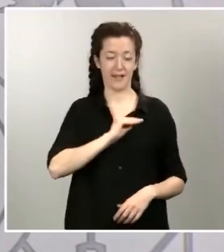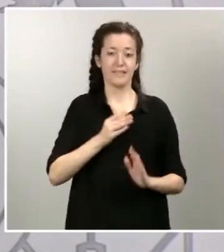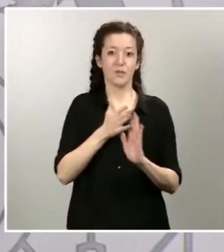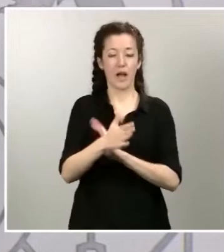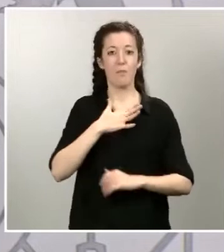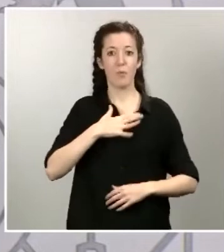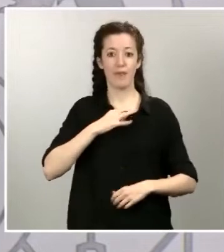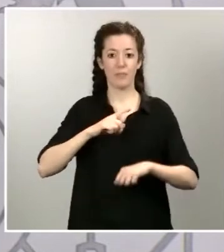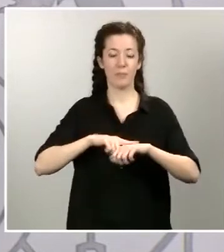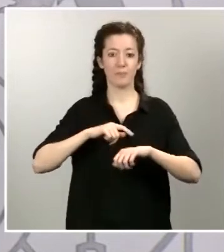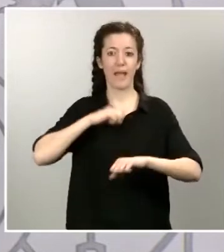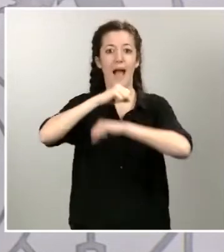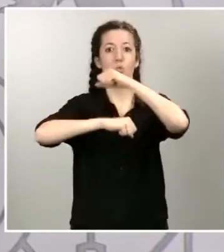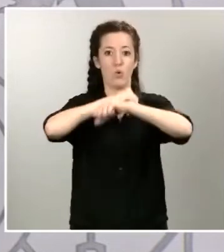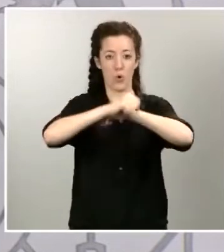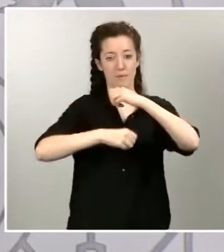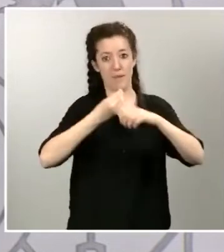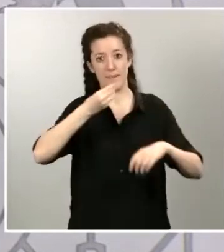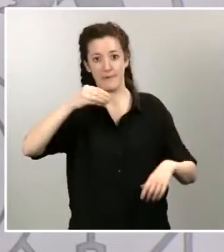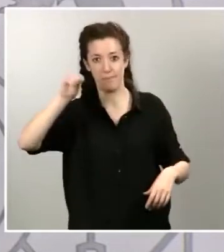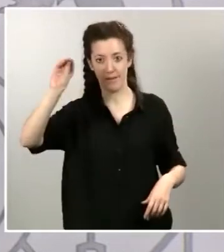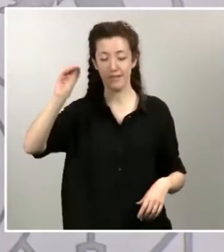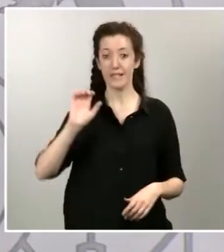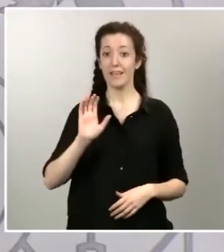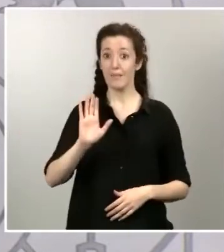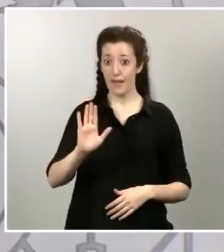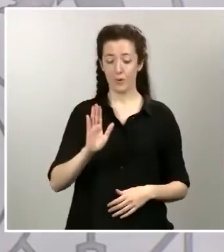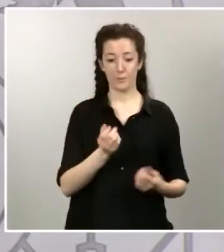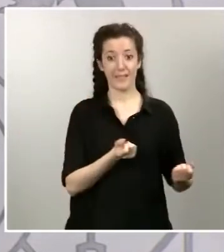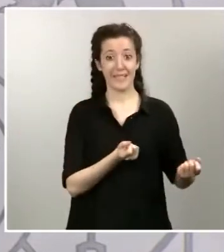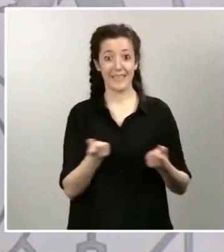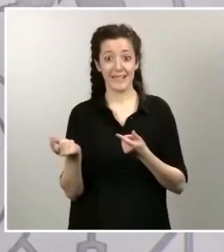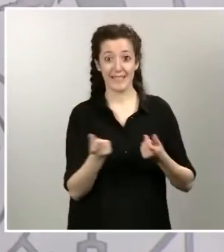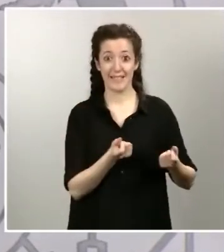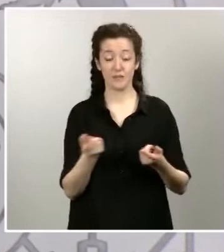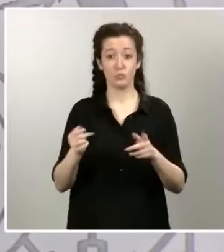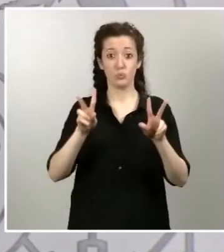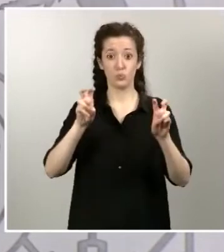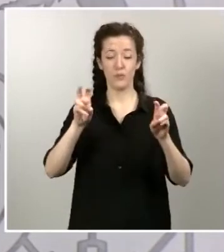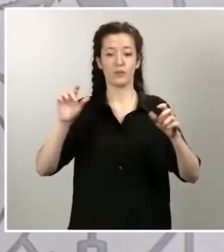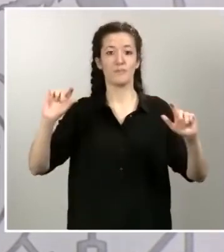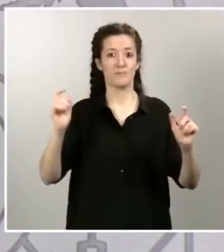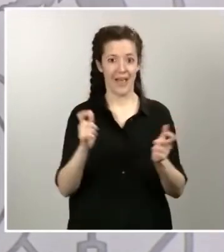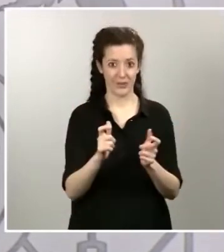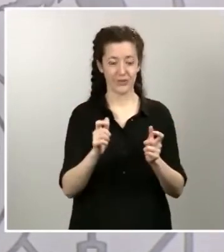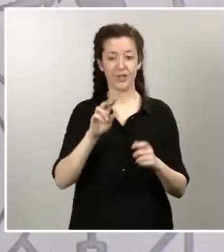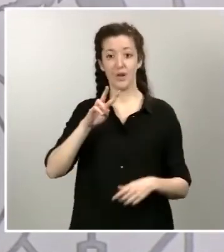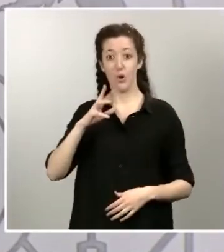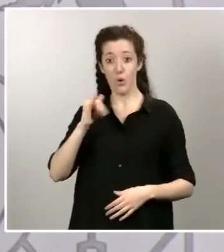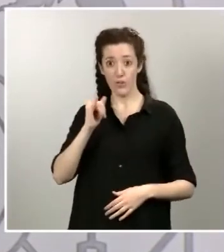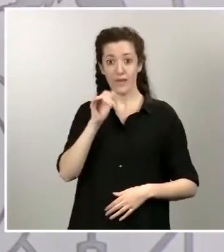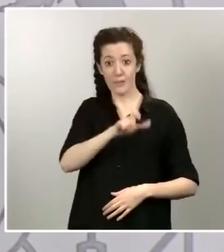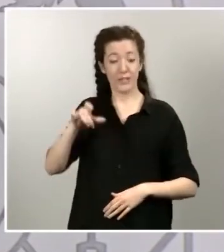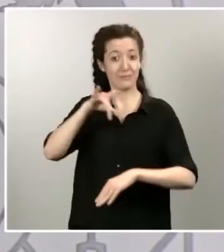que se vaya reduciendo el ritmo de nuevos ingresos, a la vez que también va habiendo nuevas altas en las UCIs, está permitiendo mantener una